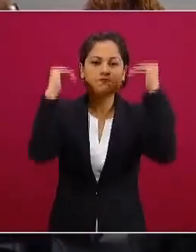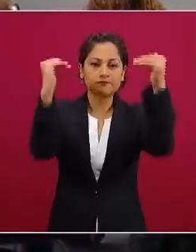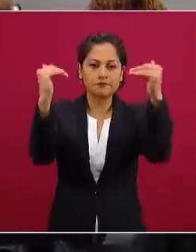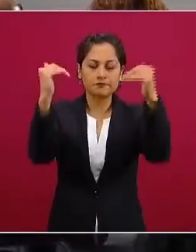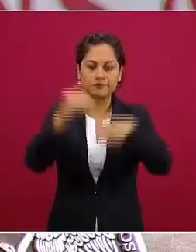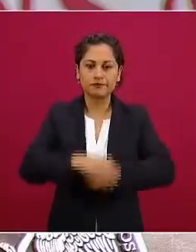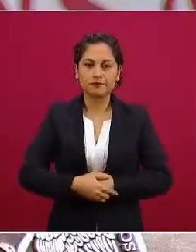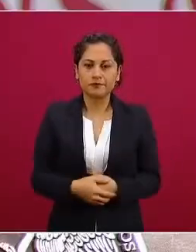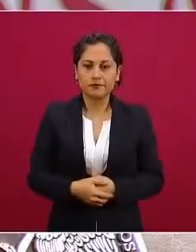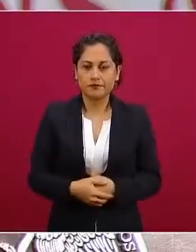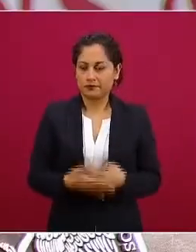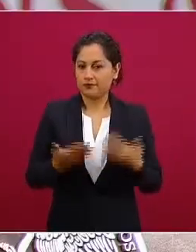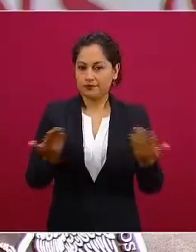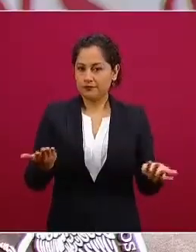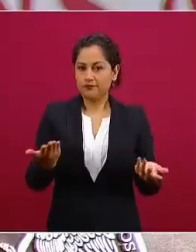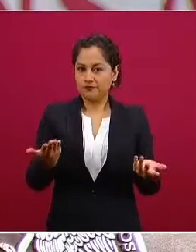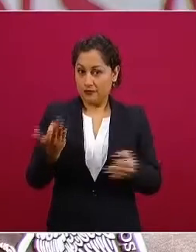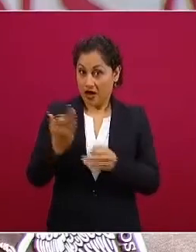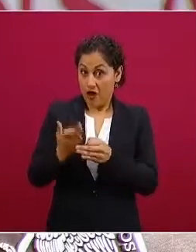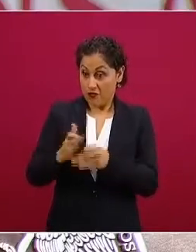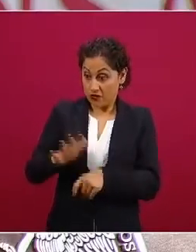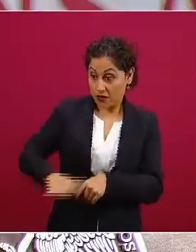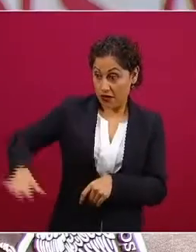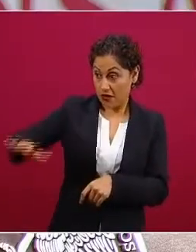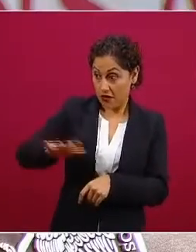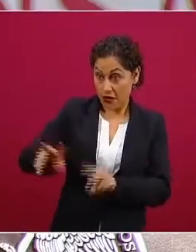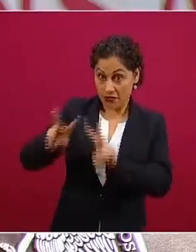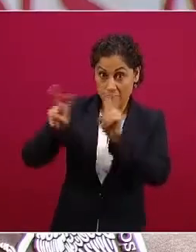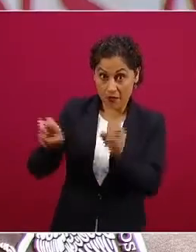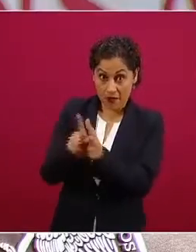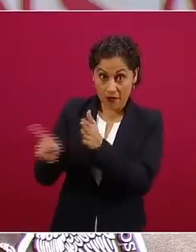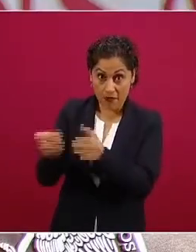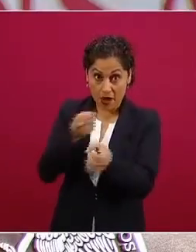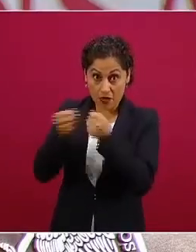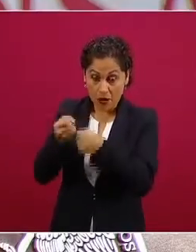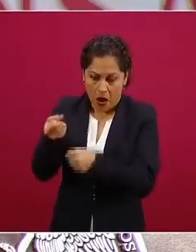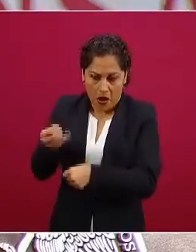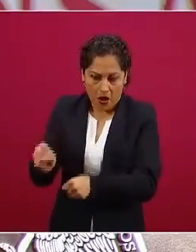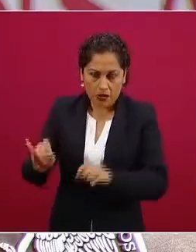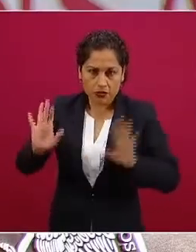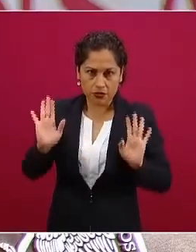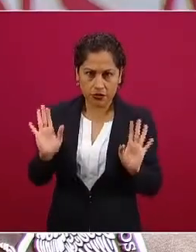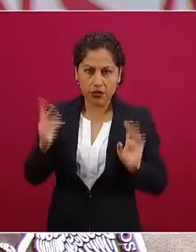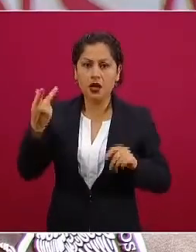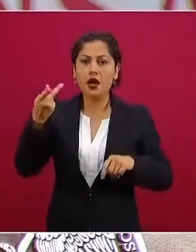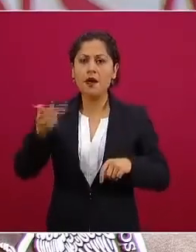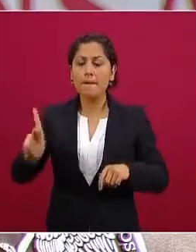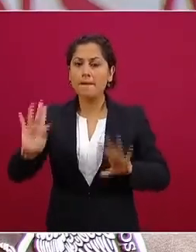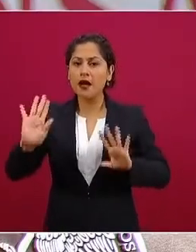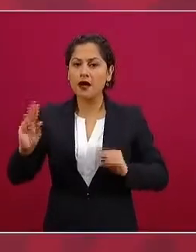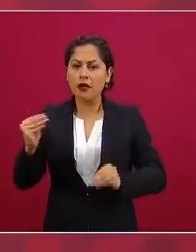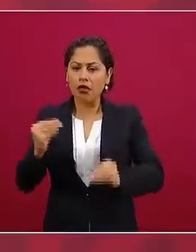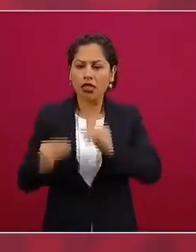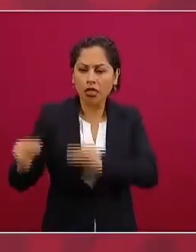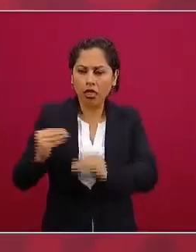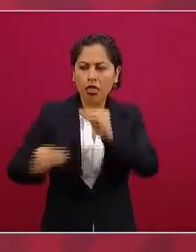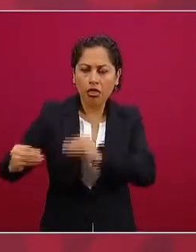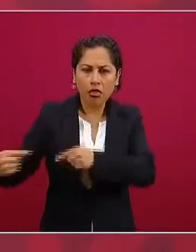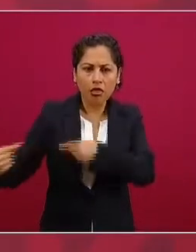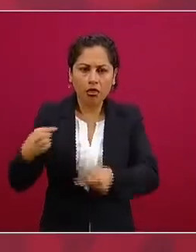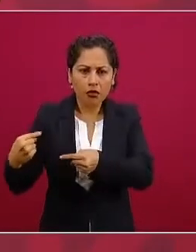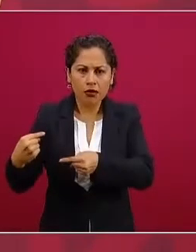entonces eso es lo que está sucediendo tampoco es para pelearnos o sea